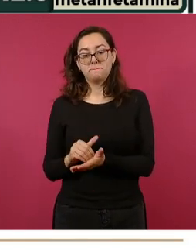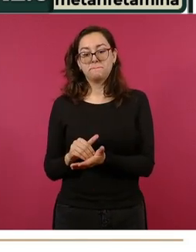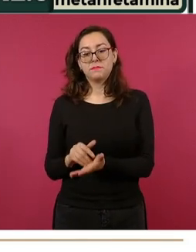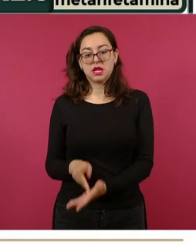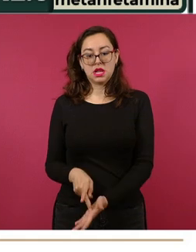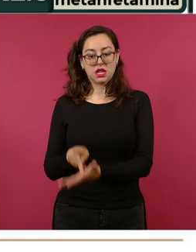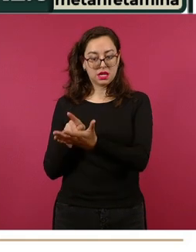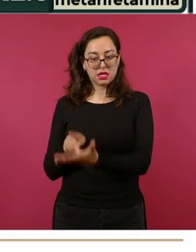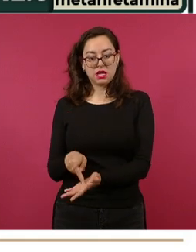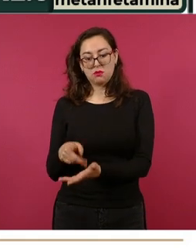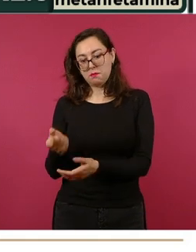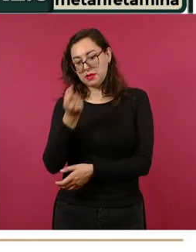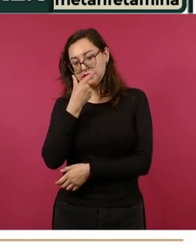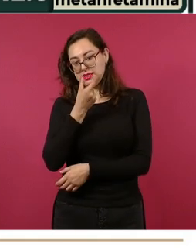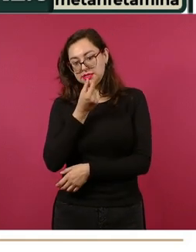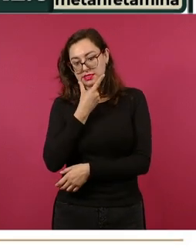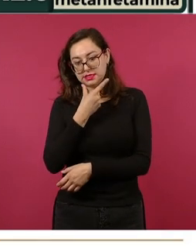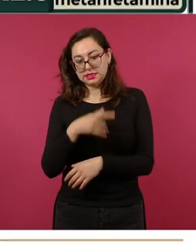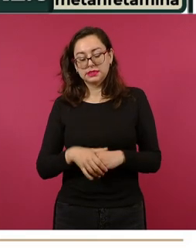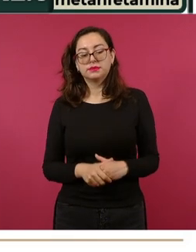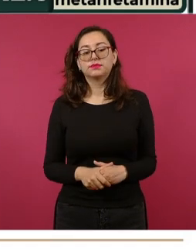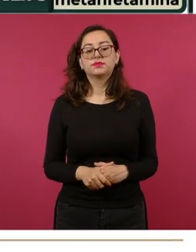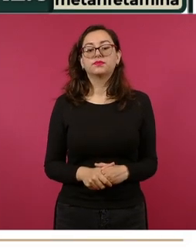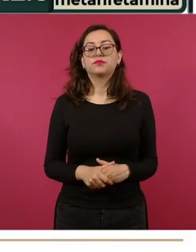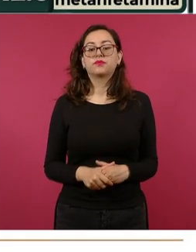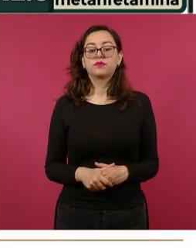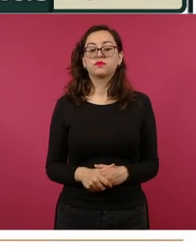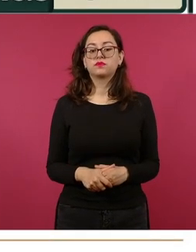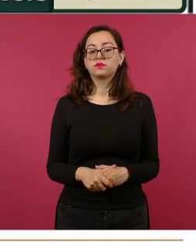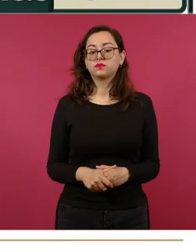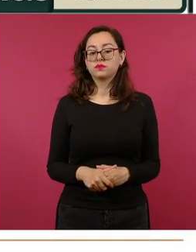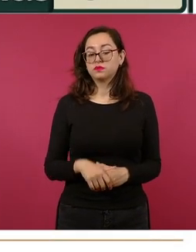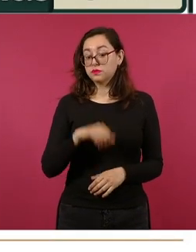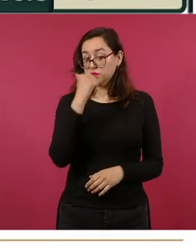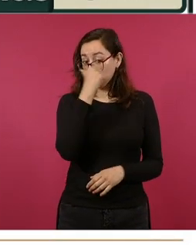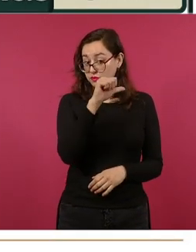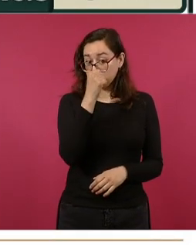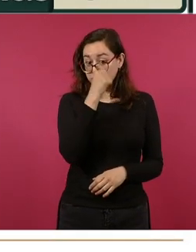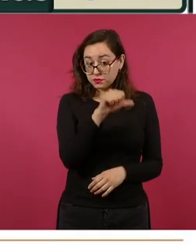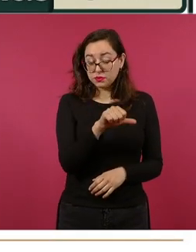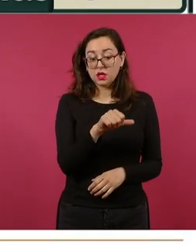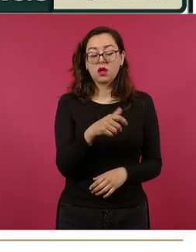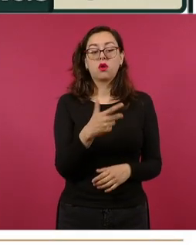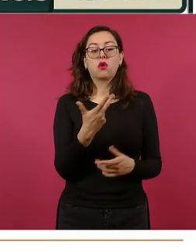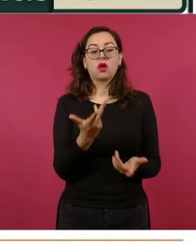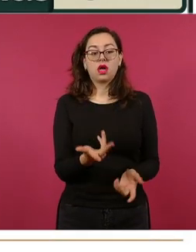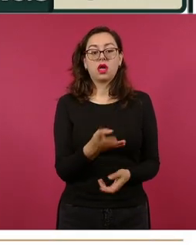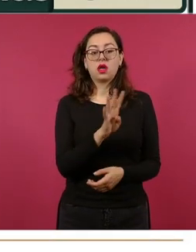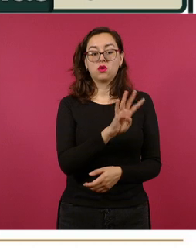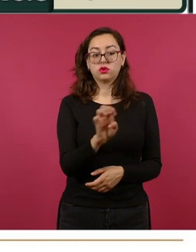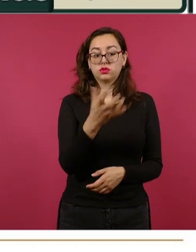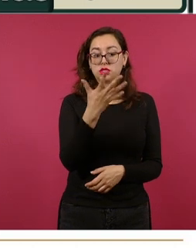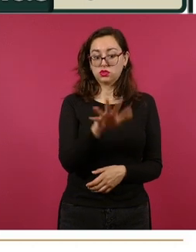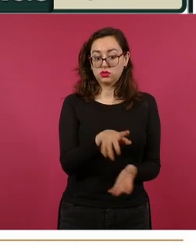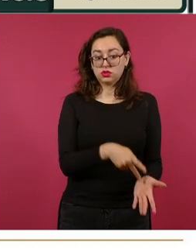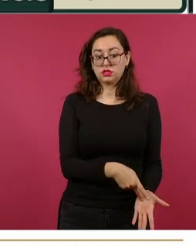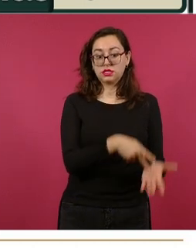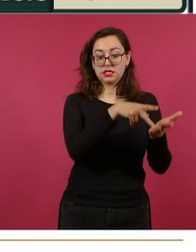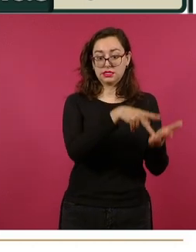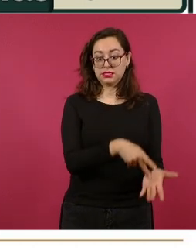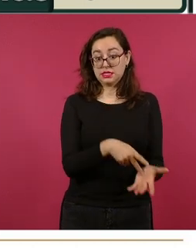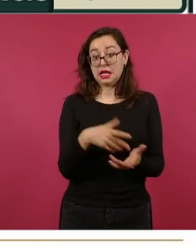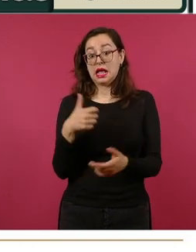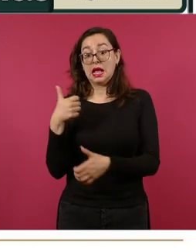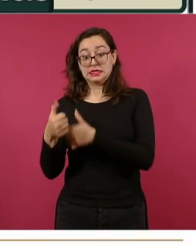metanfetamina. Aseguramiento de cocaína, 410 kilogramos y en lo que va del sexenio 224